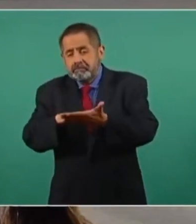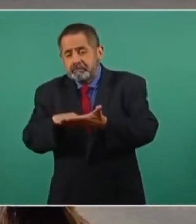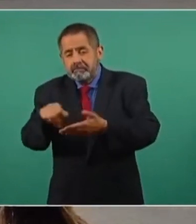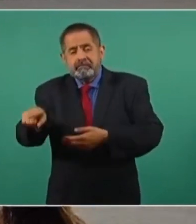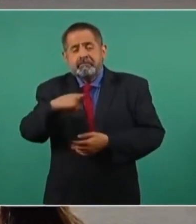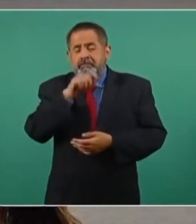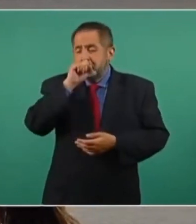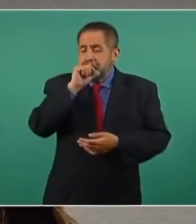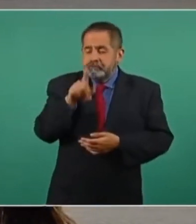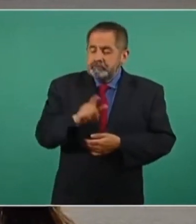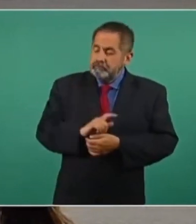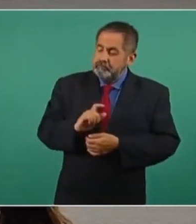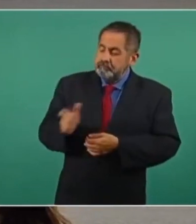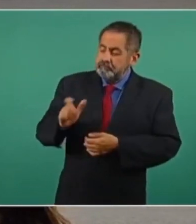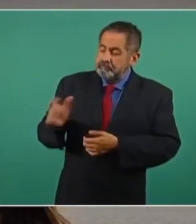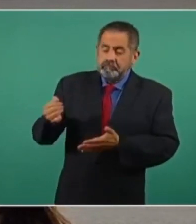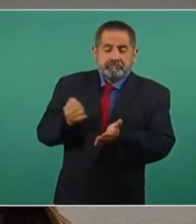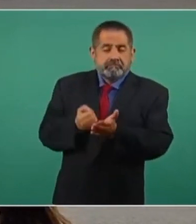impuestos.